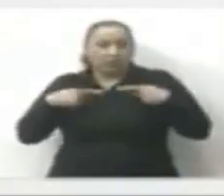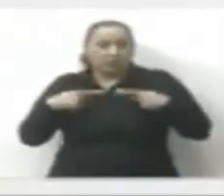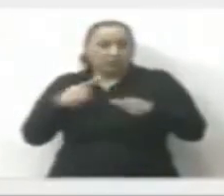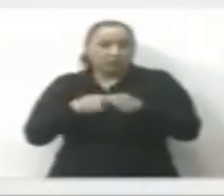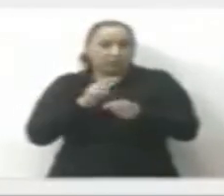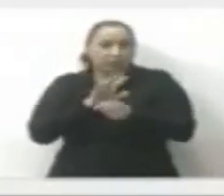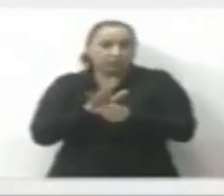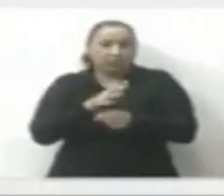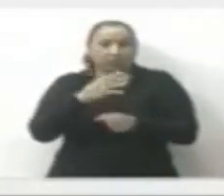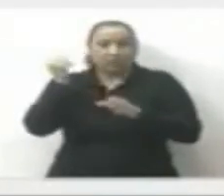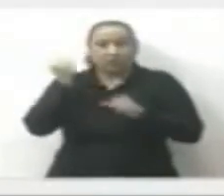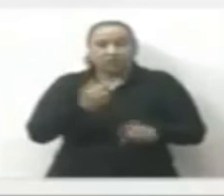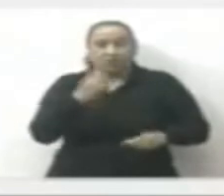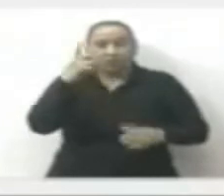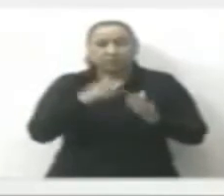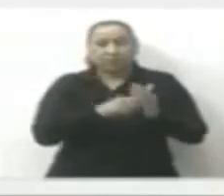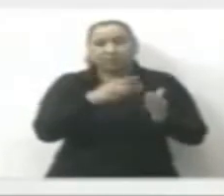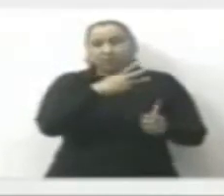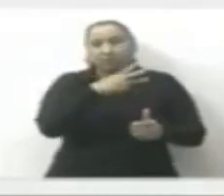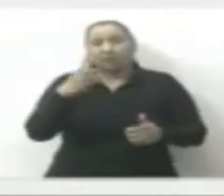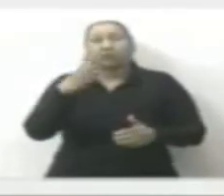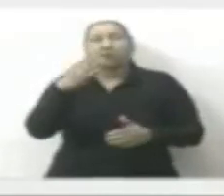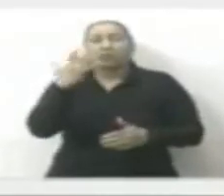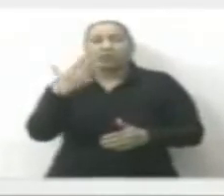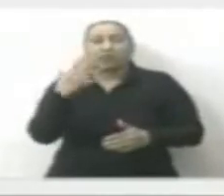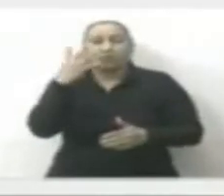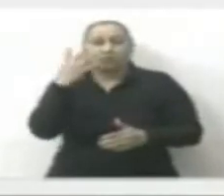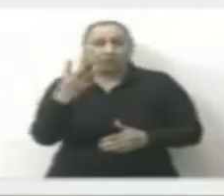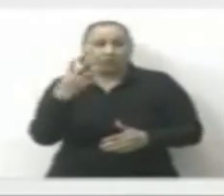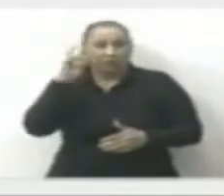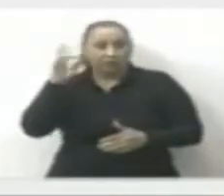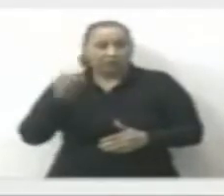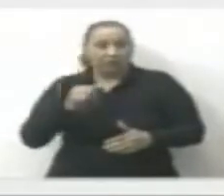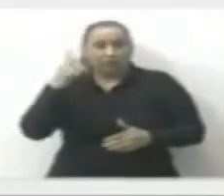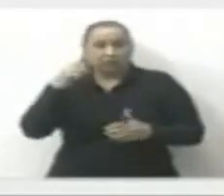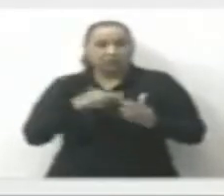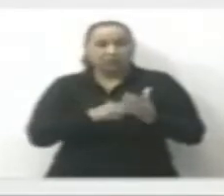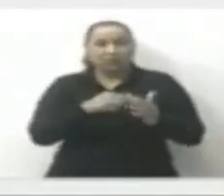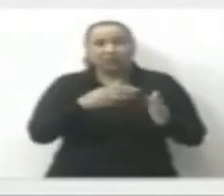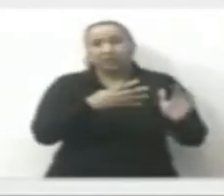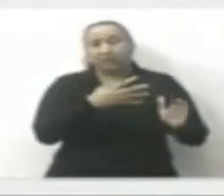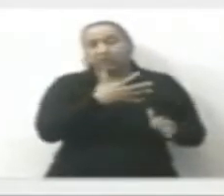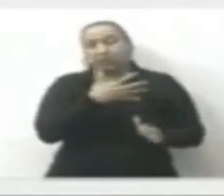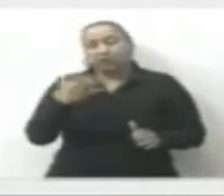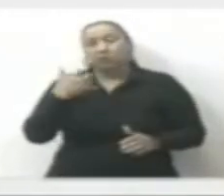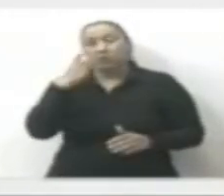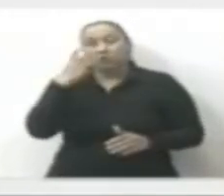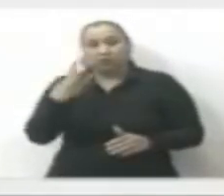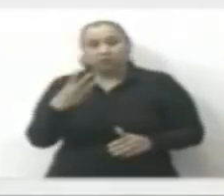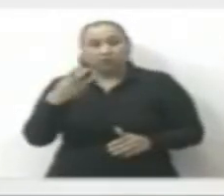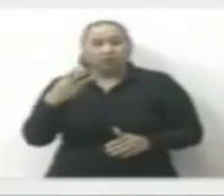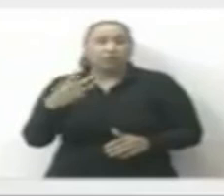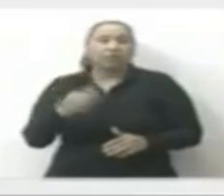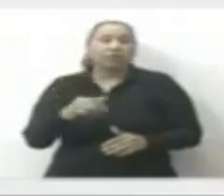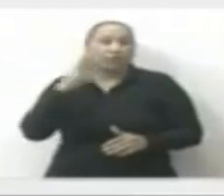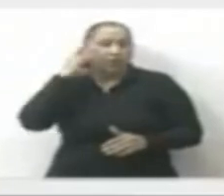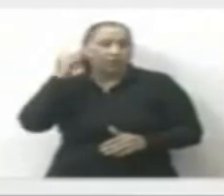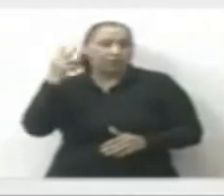está Tecomán con 1,354, Villa de Álvarez 2,503, Colima 2